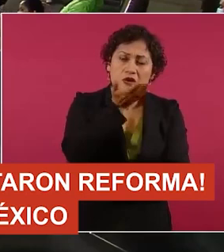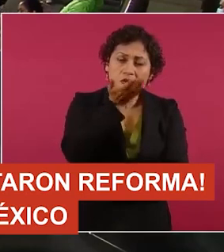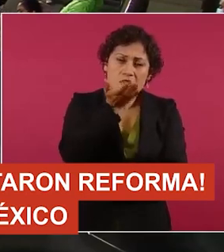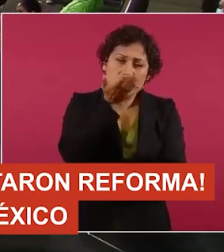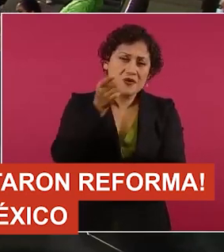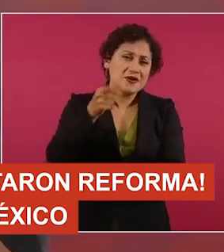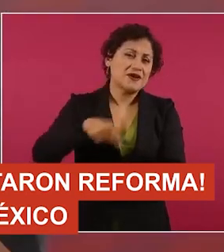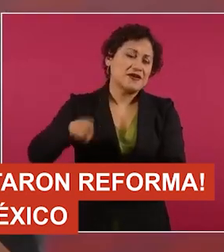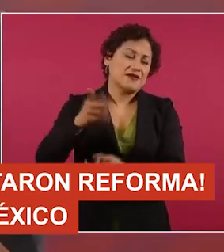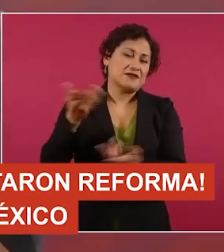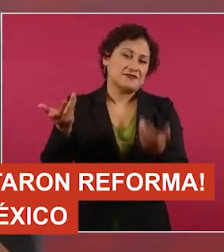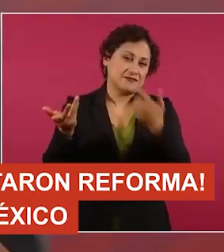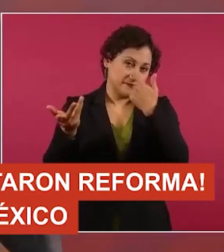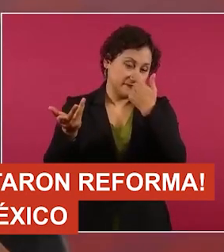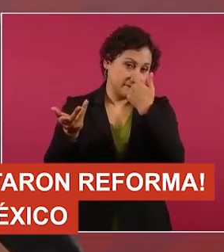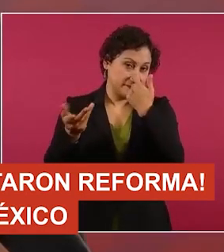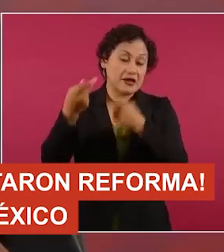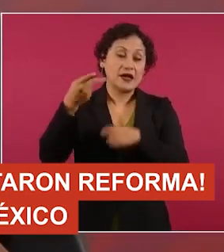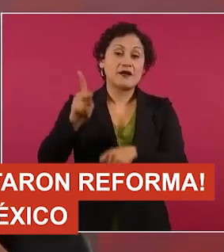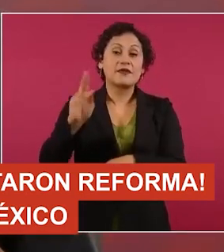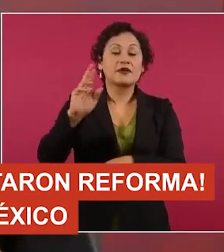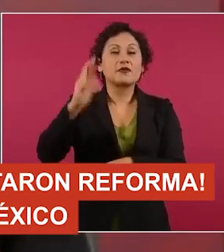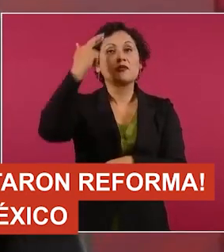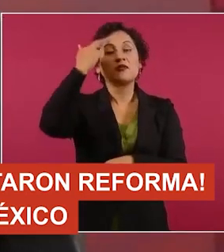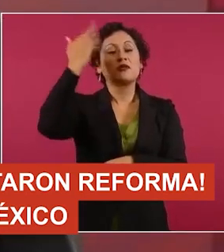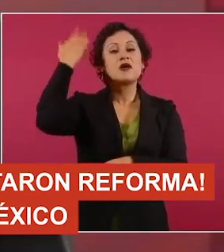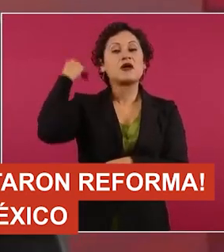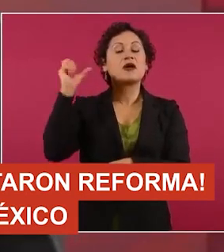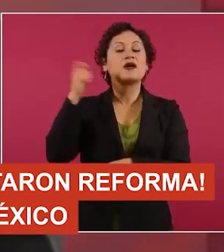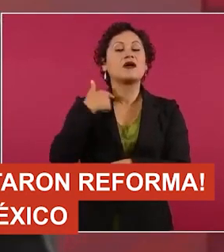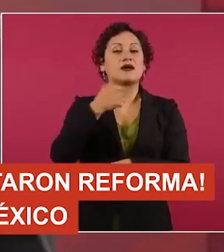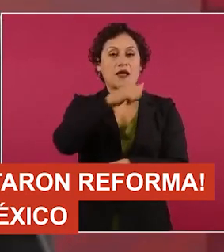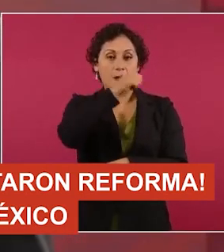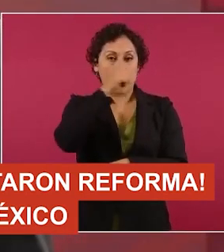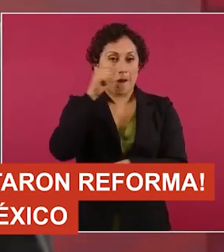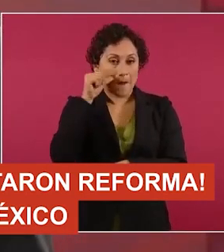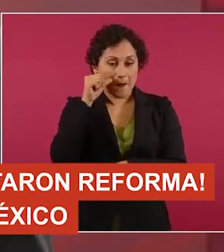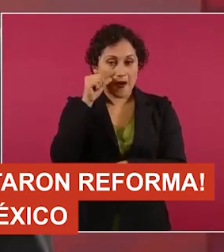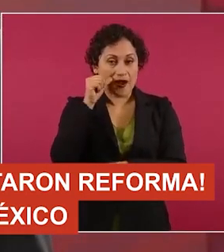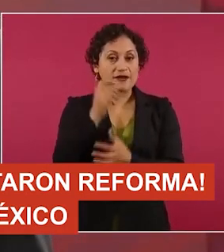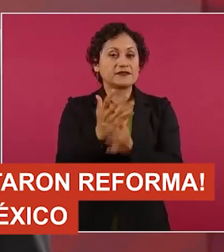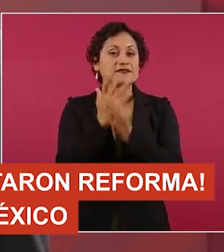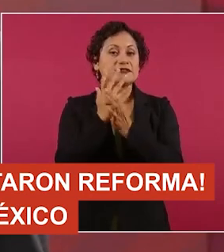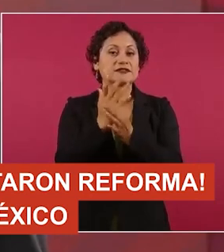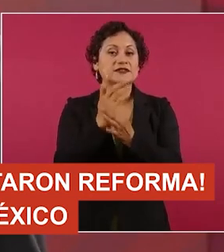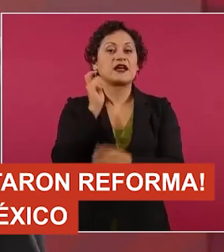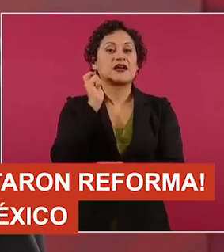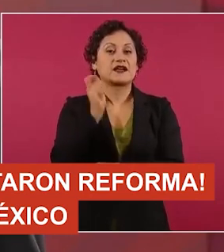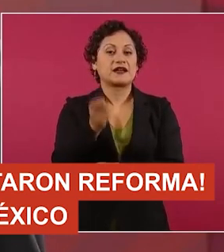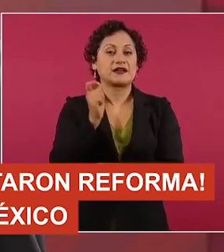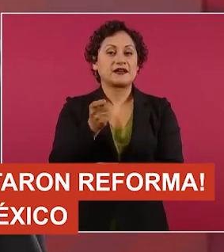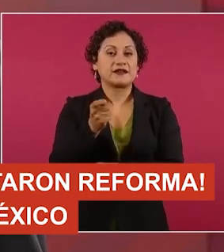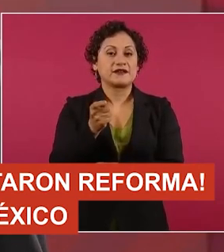el triunfo de la reacción es moralmente imposible